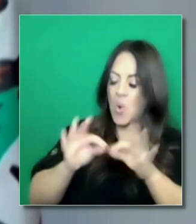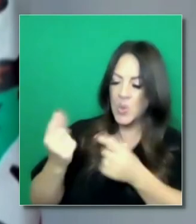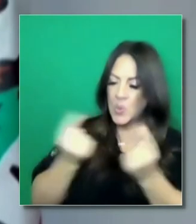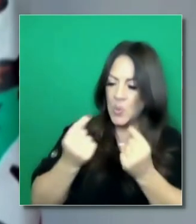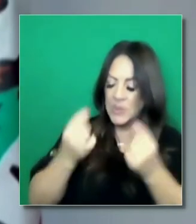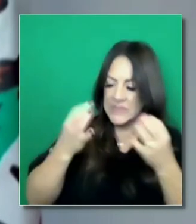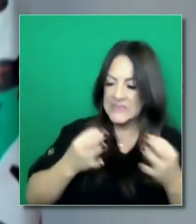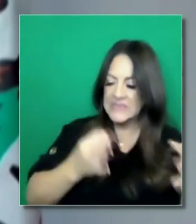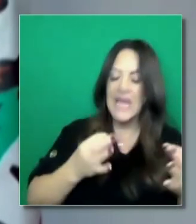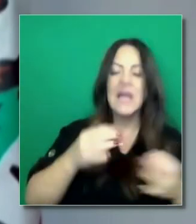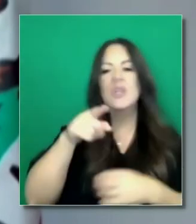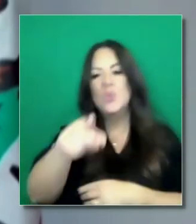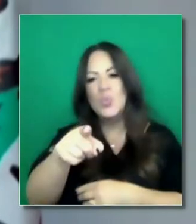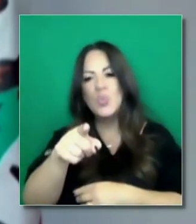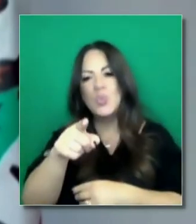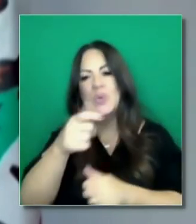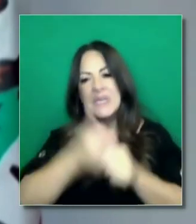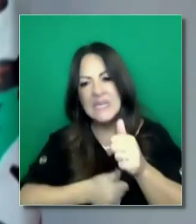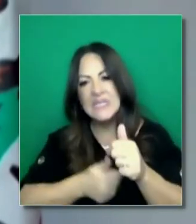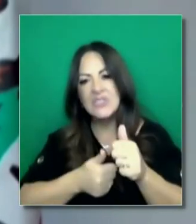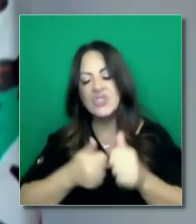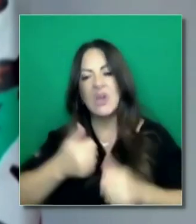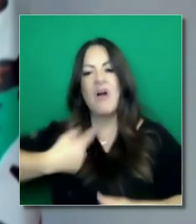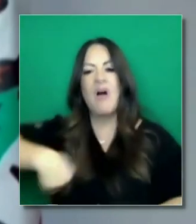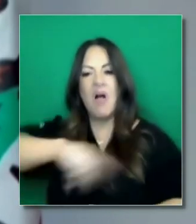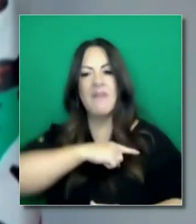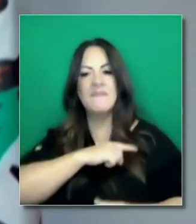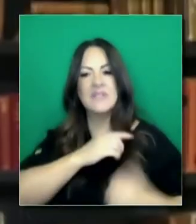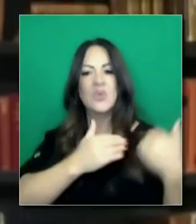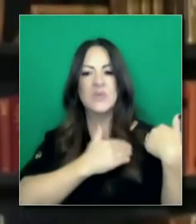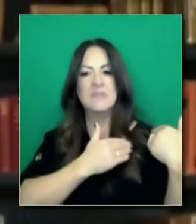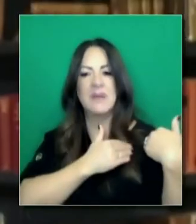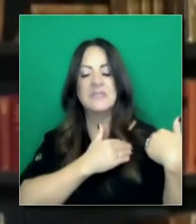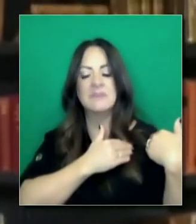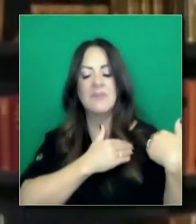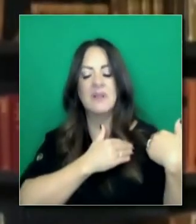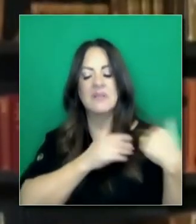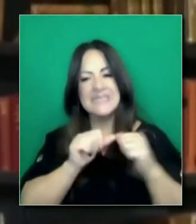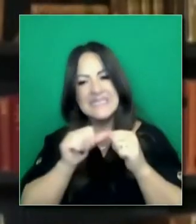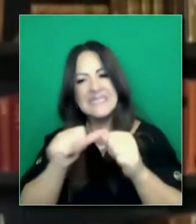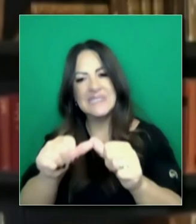permanentemente. Tenemos que tomar decisiones individuales en los días por venir.